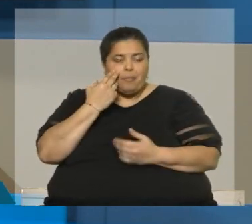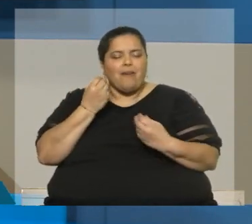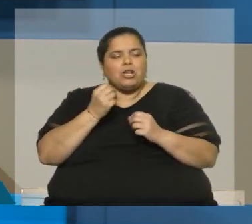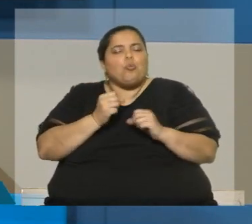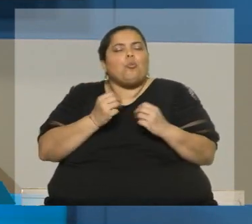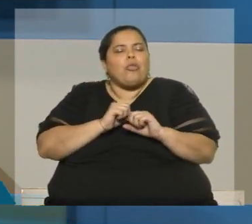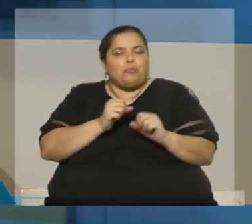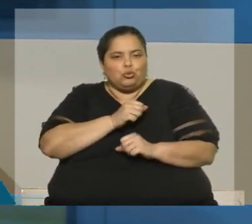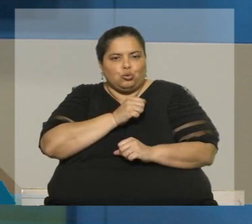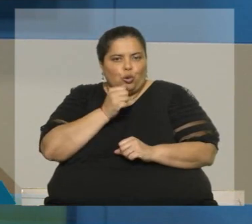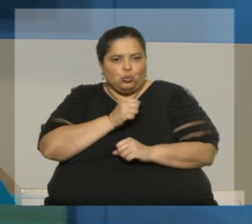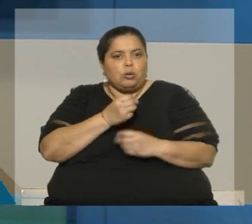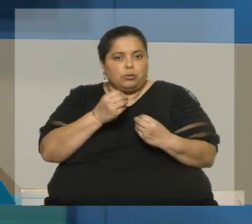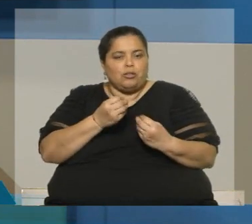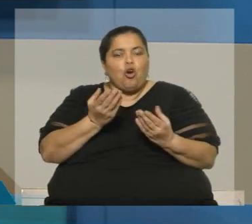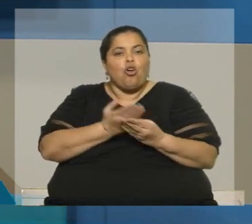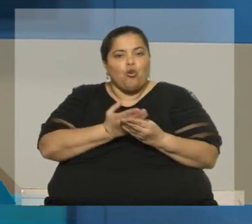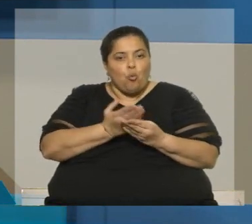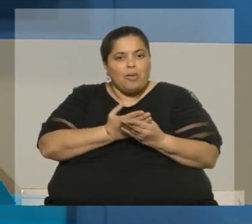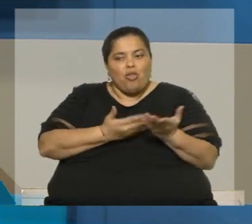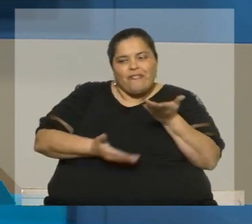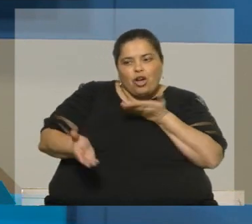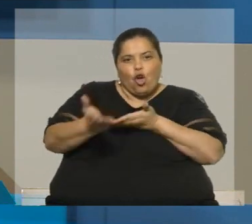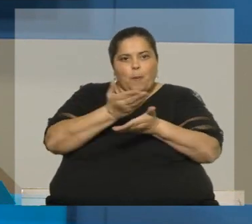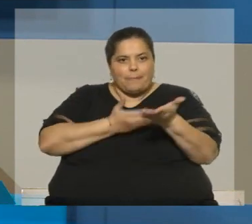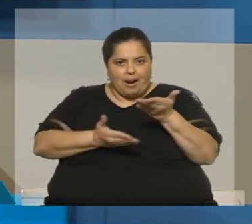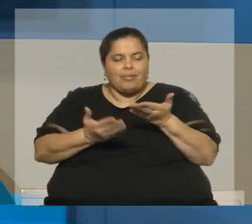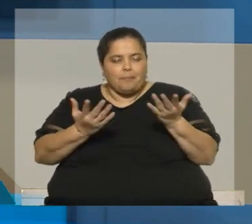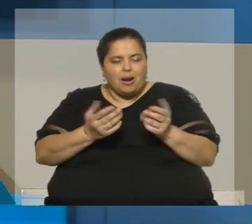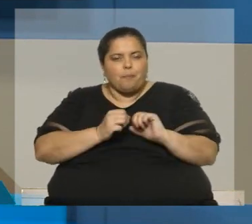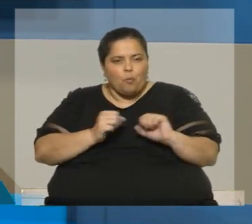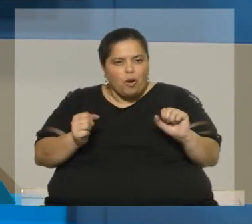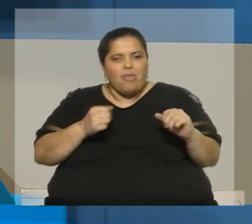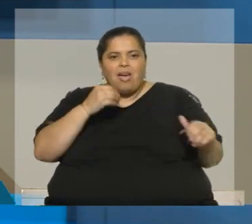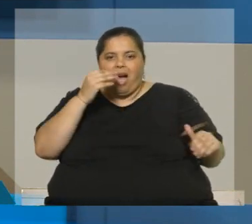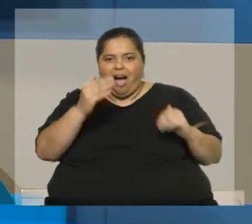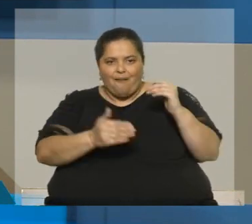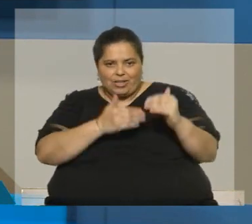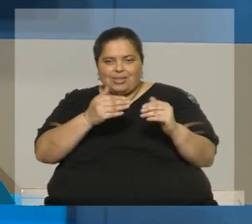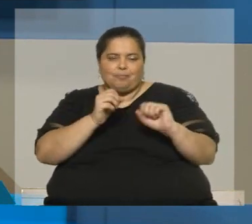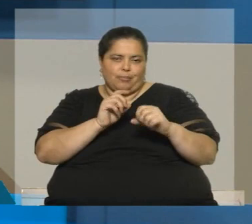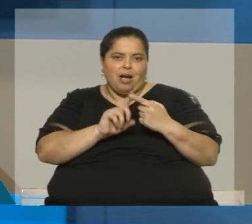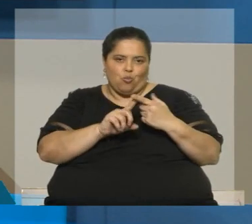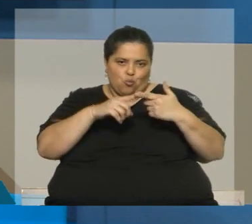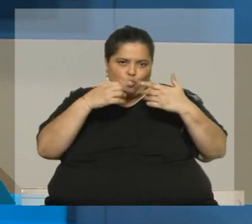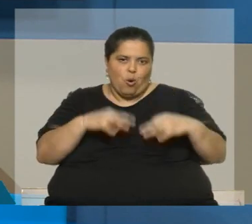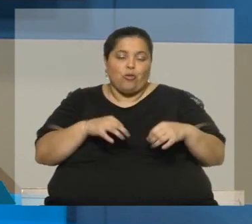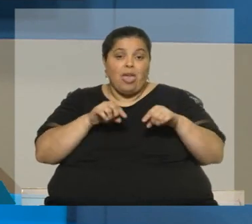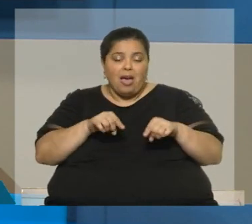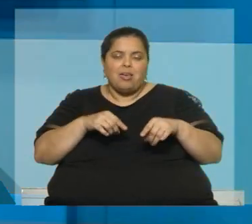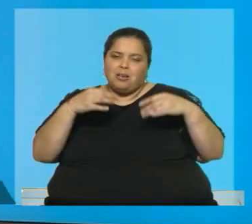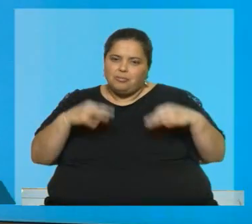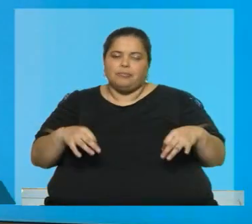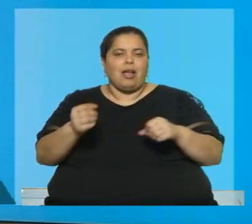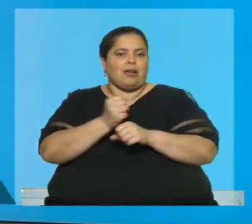compromisos adicionales compartidos que creo que tenemos que avanzar para acordar e iniciar el proceso de ratificación.